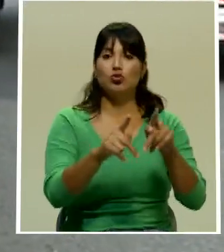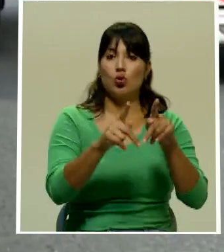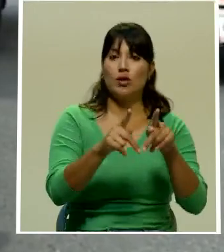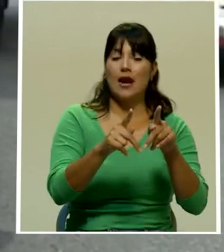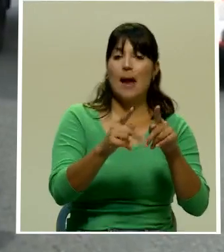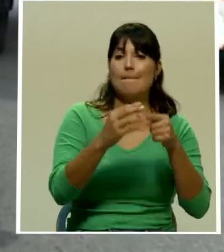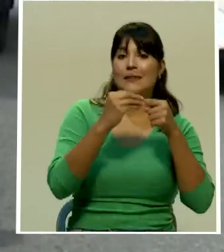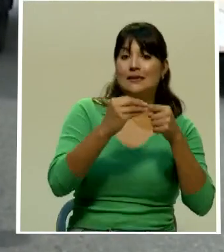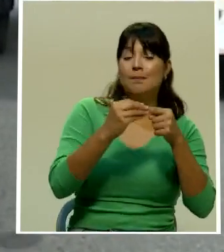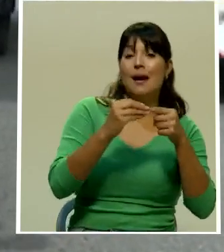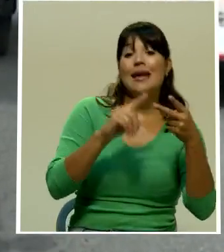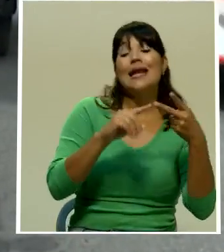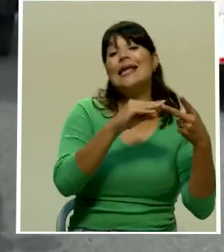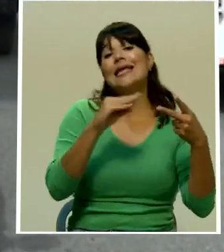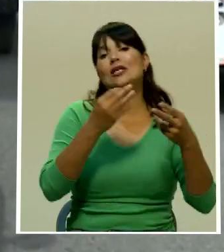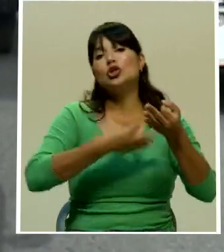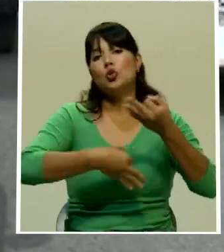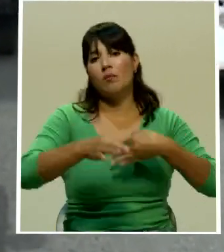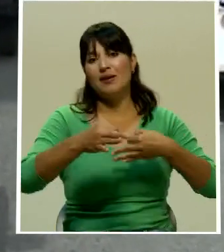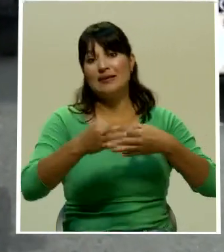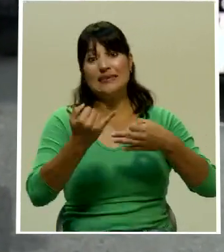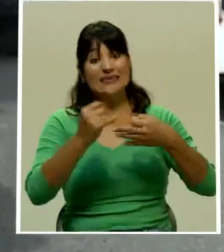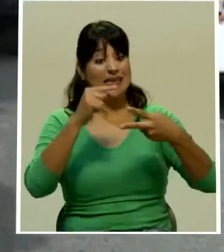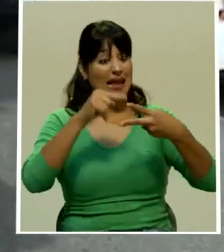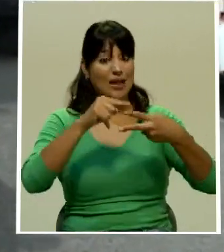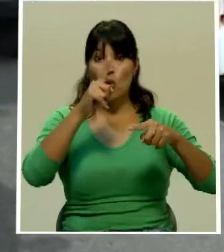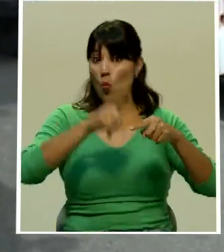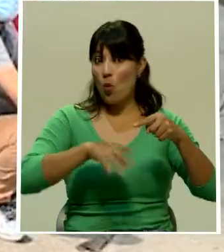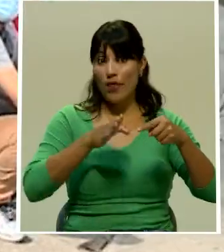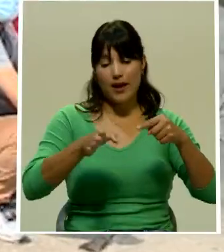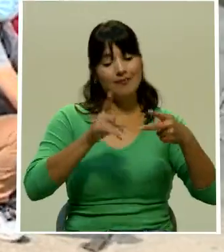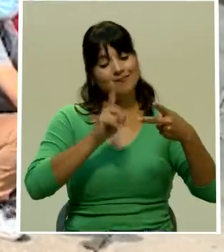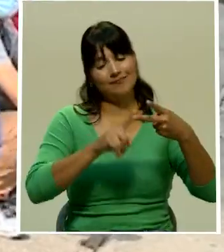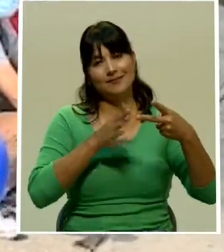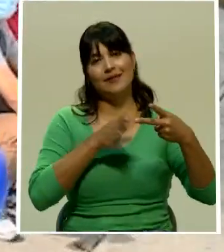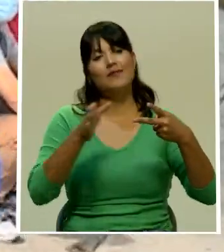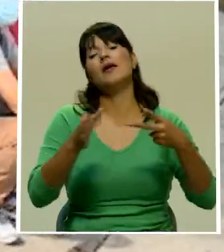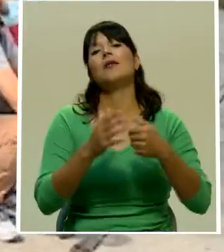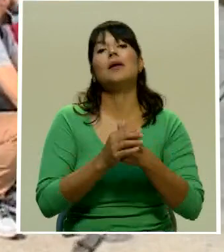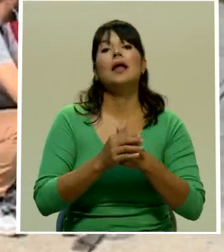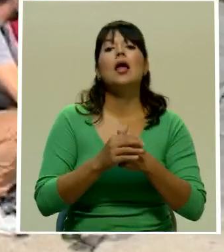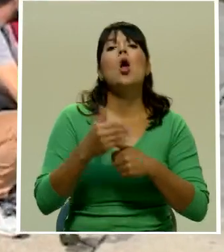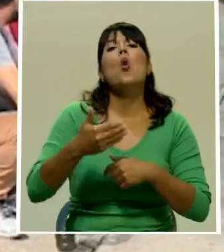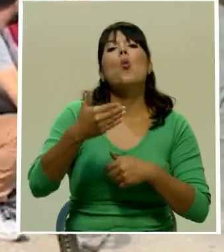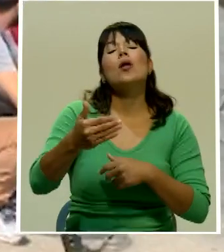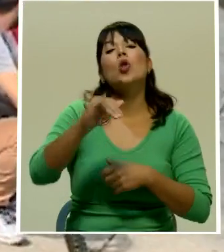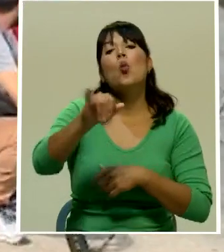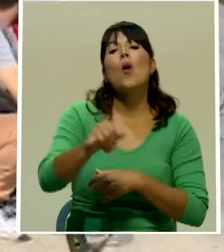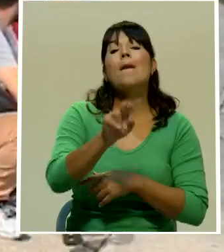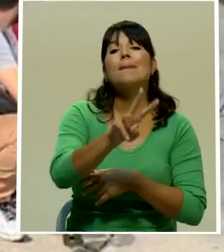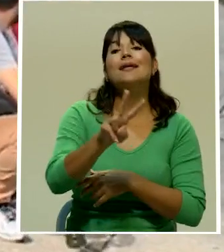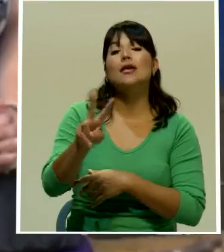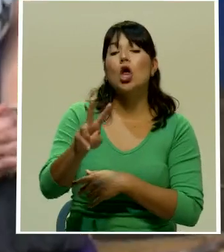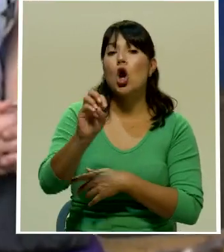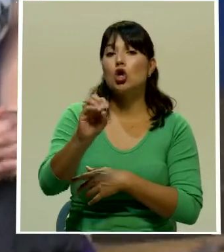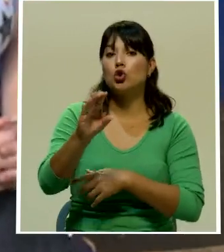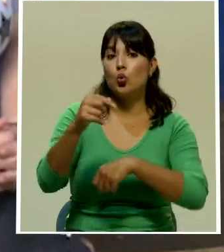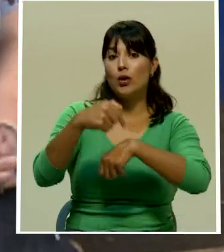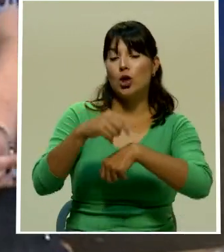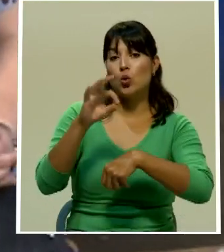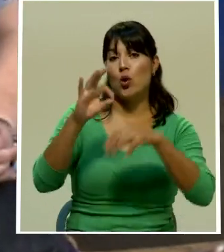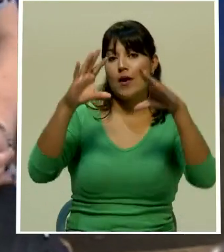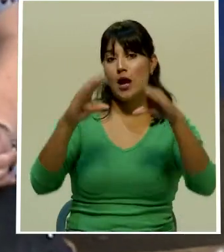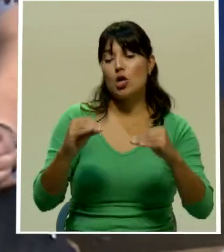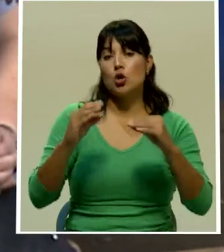enfermedad del titular se acerrará la confirmación de la participación el jueves 22 de octubre a medianoche un grupo amplio de